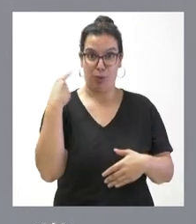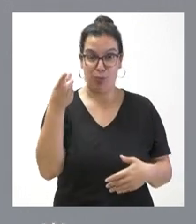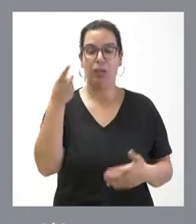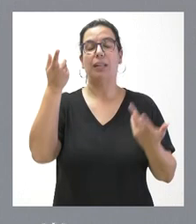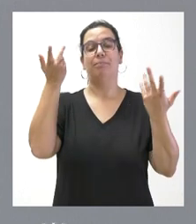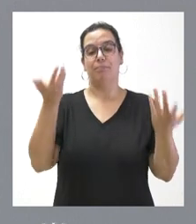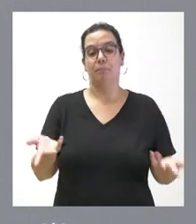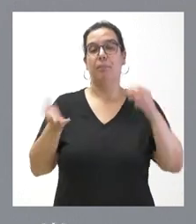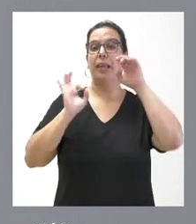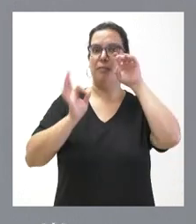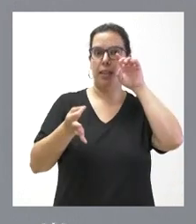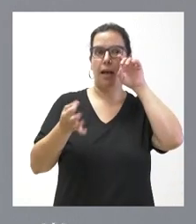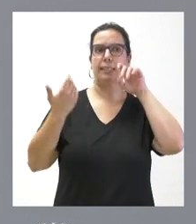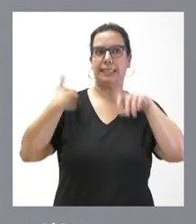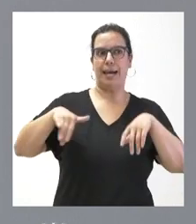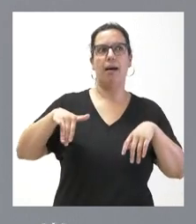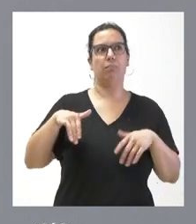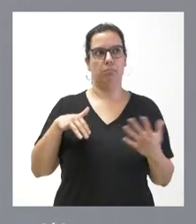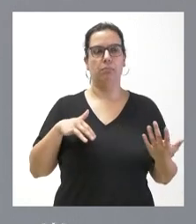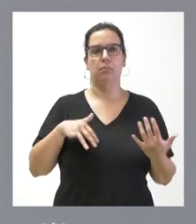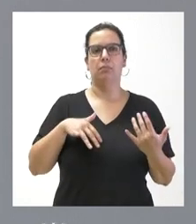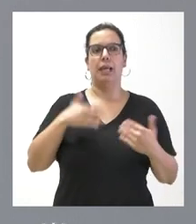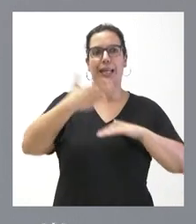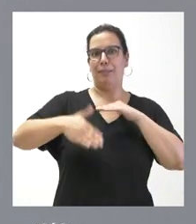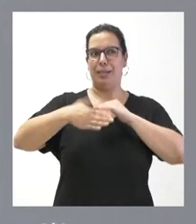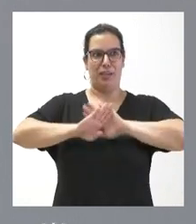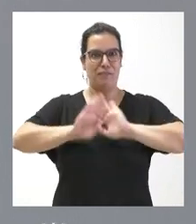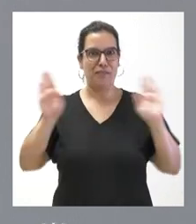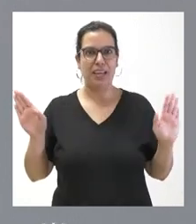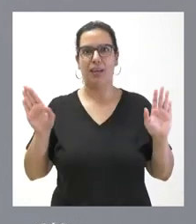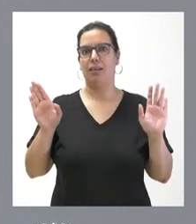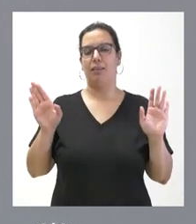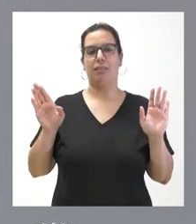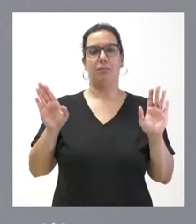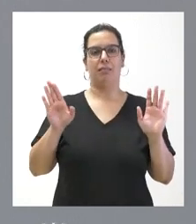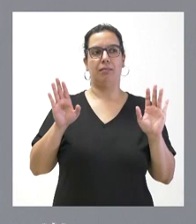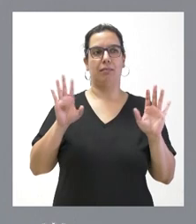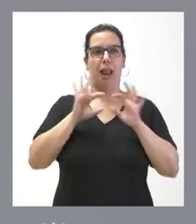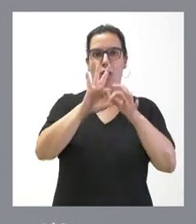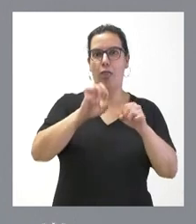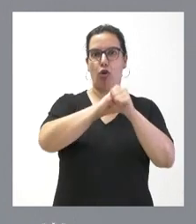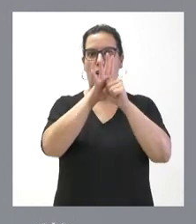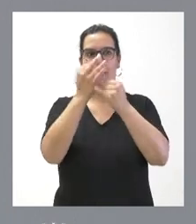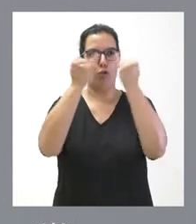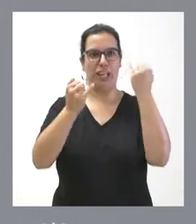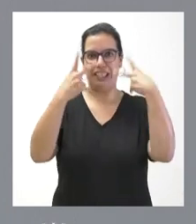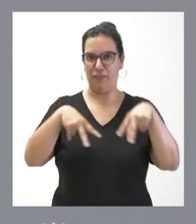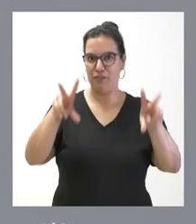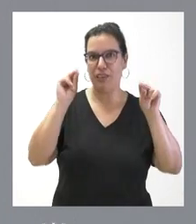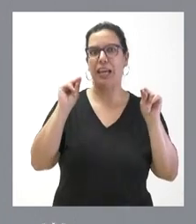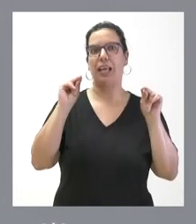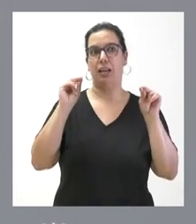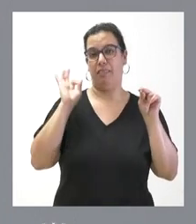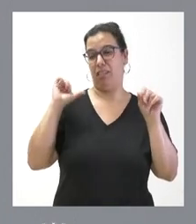siendo verdad que ya hemos terminado las restricciones relacionadas con esta enfermedad que nos ha ocupado en los últimos años,